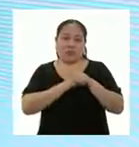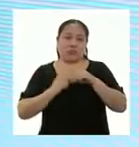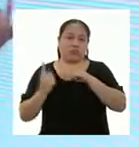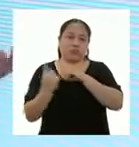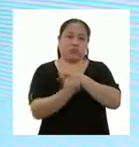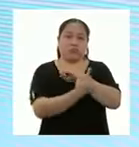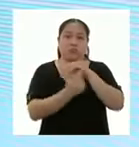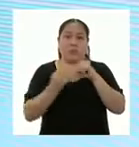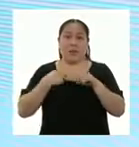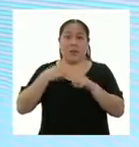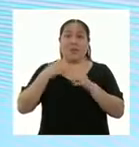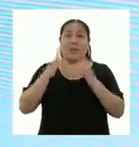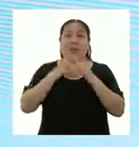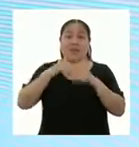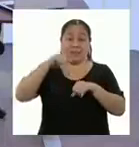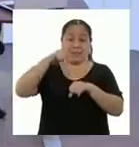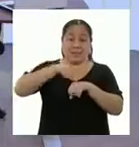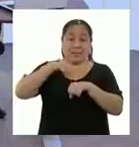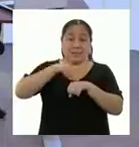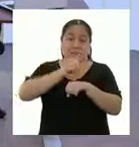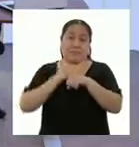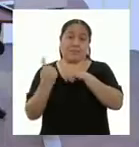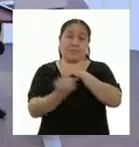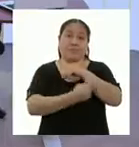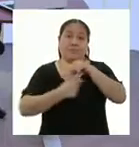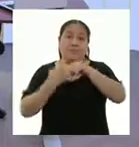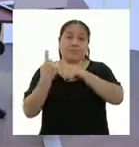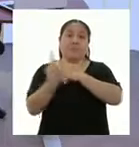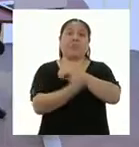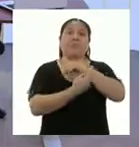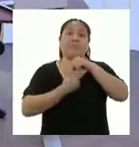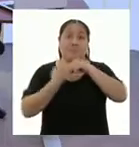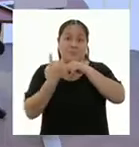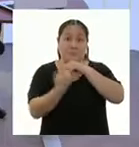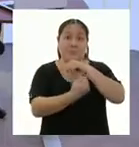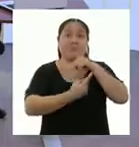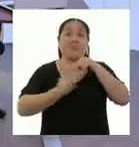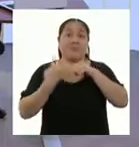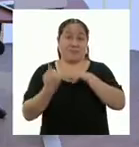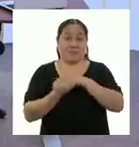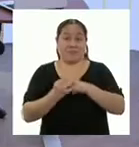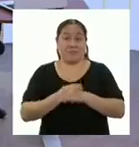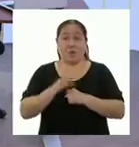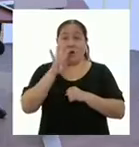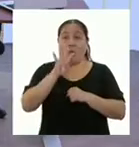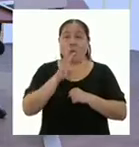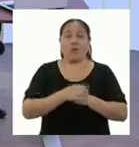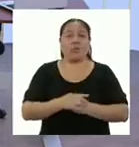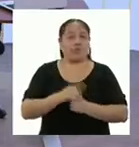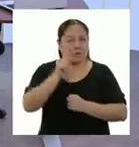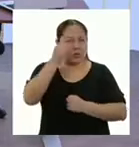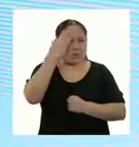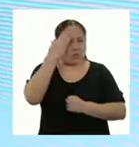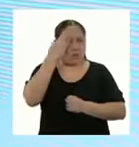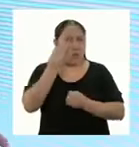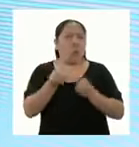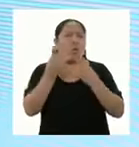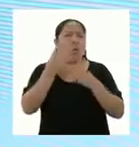cuatro vueltas alrededor de la manzana. ¿Ustedes creen que podamos calcular cuántos metros corrí?